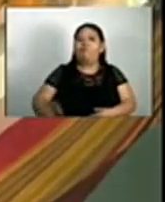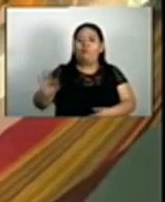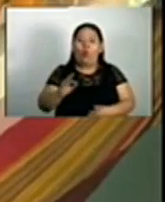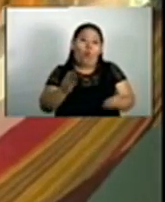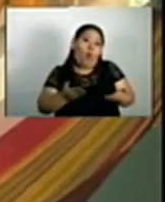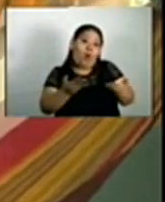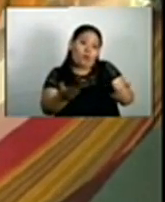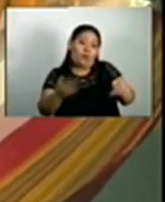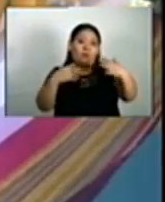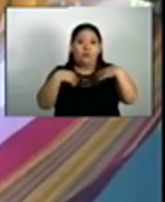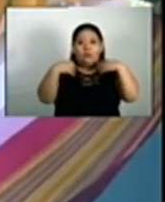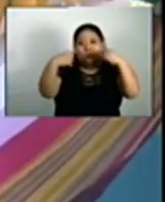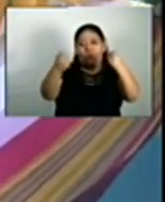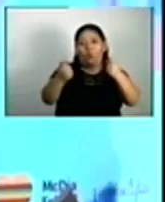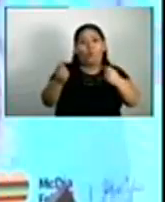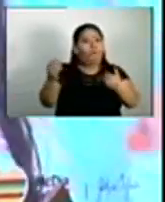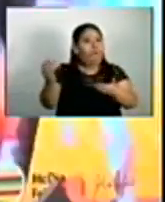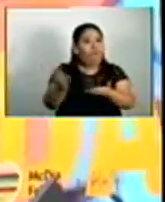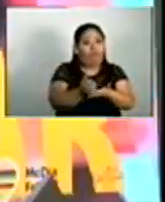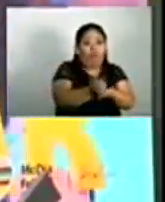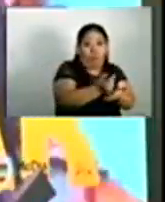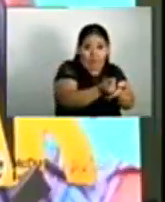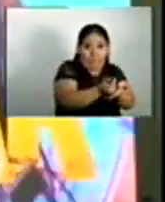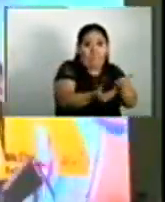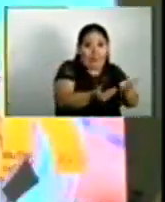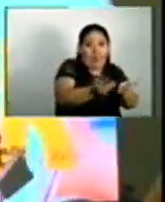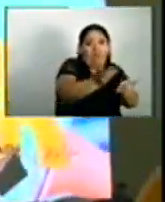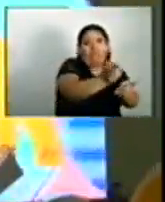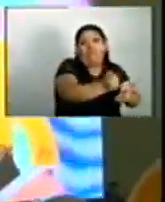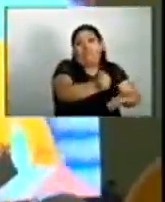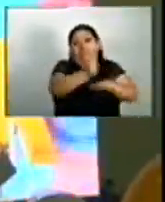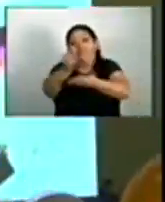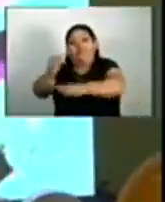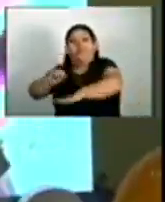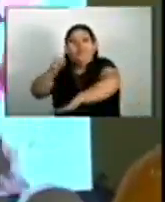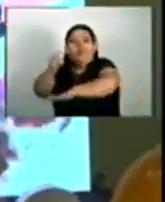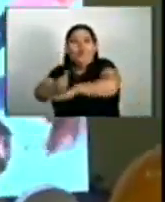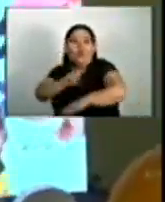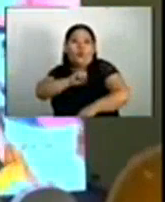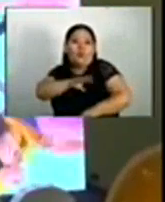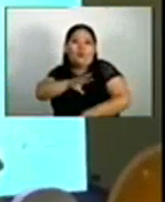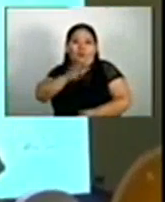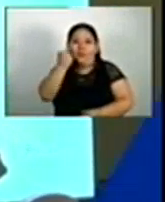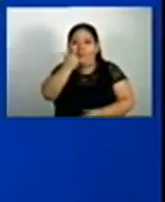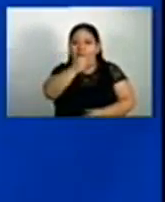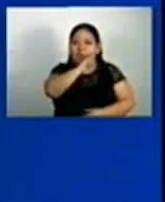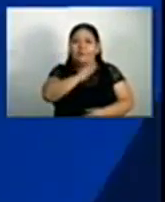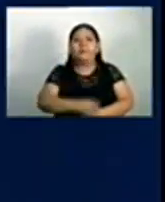salvarlas, donando el 100% de lo recaudado a la Fundación Sana Mi Corazón.